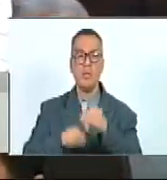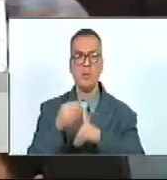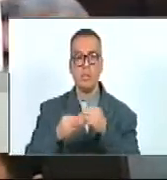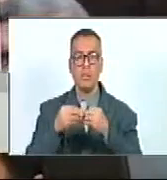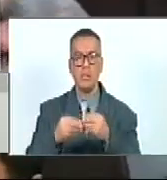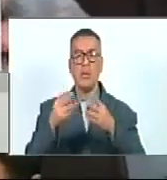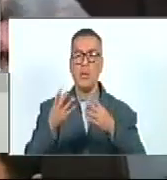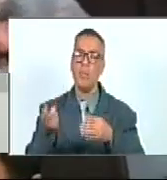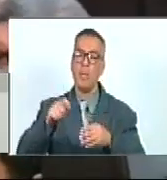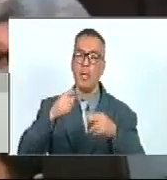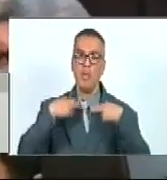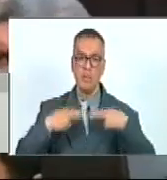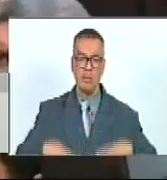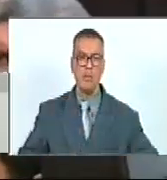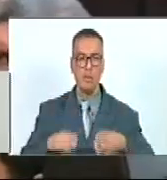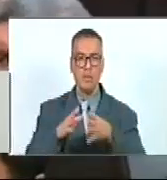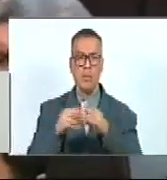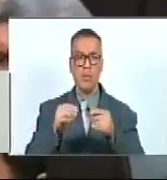Más Humanos